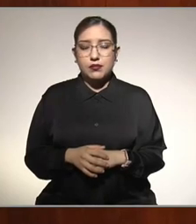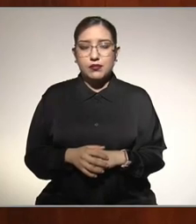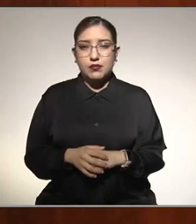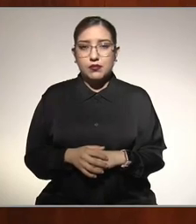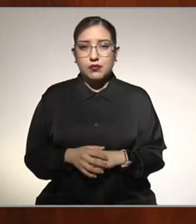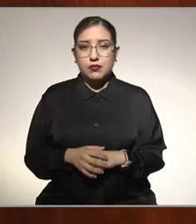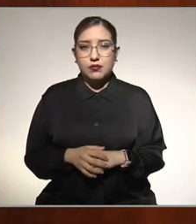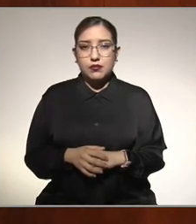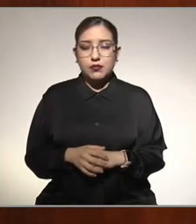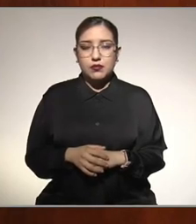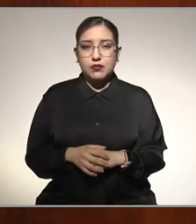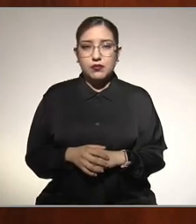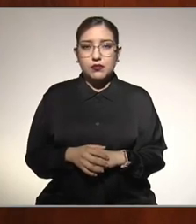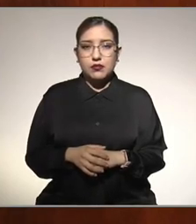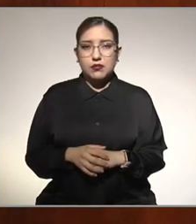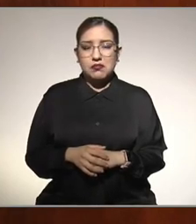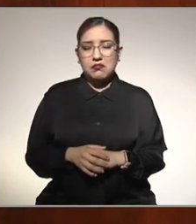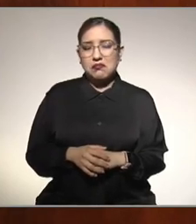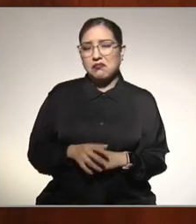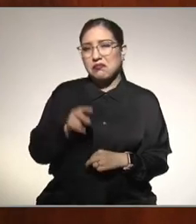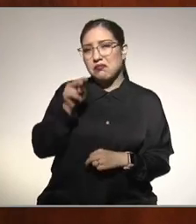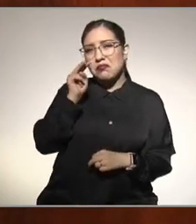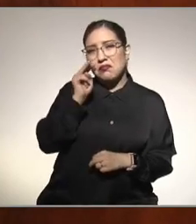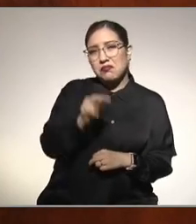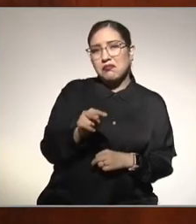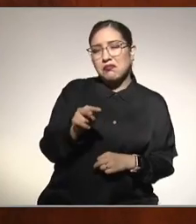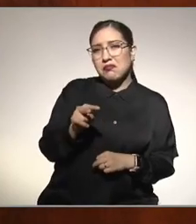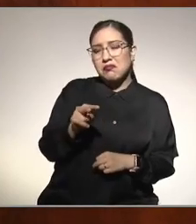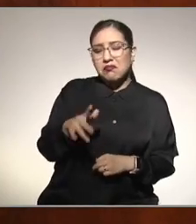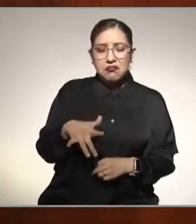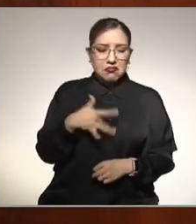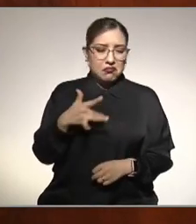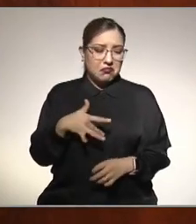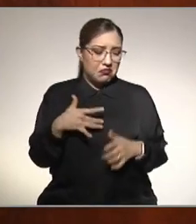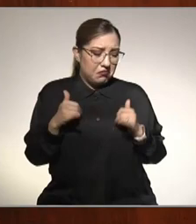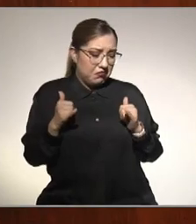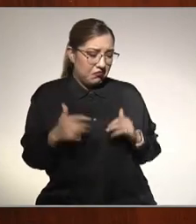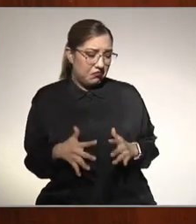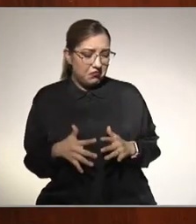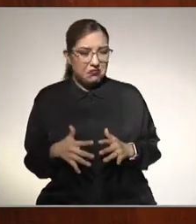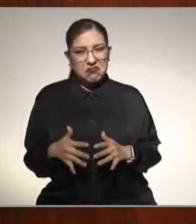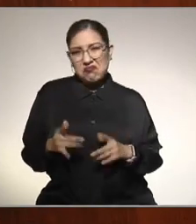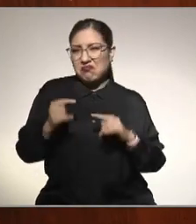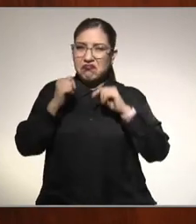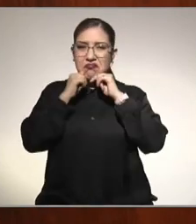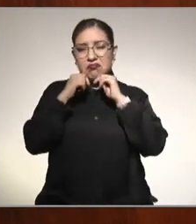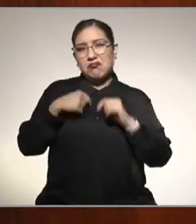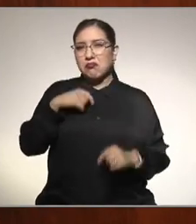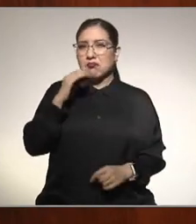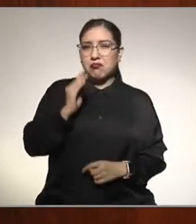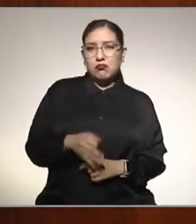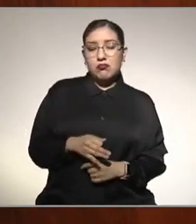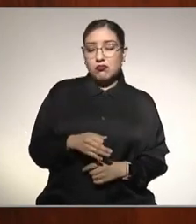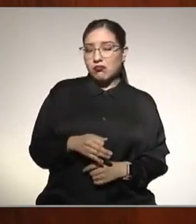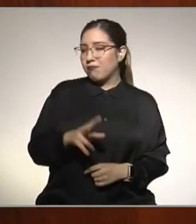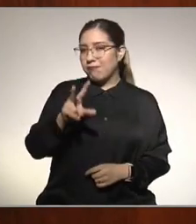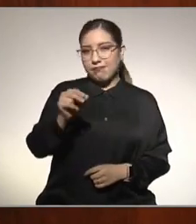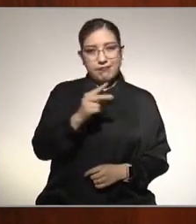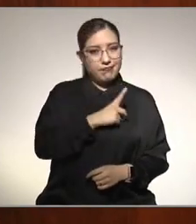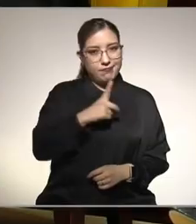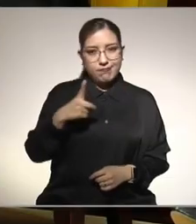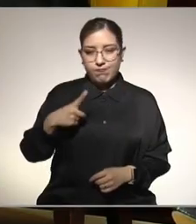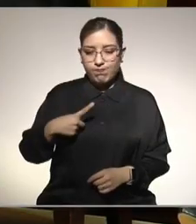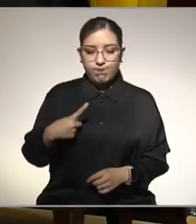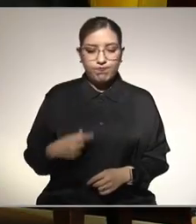está bien vernos con este sobrepeso y ya lo aceptamos y no deberíamos. Creo